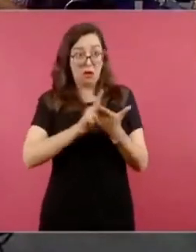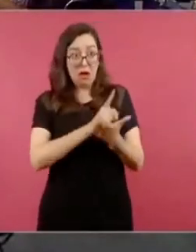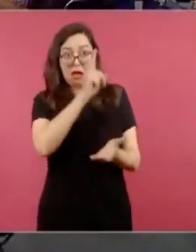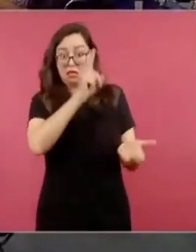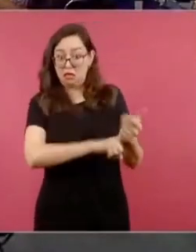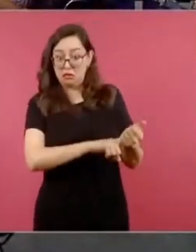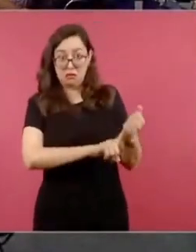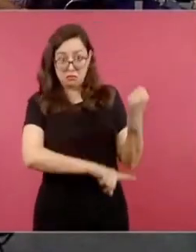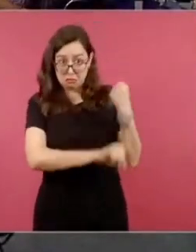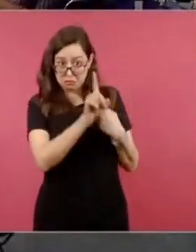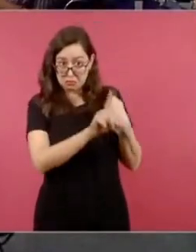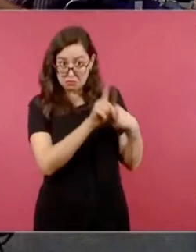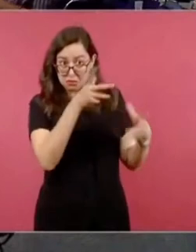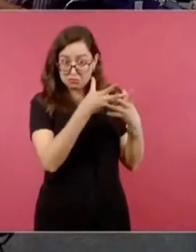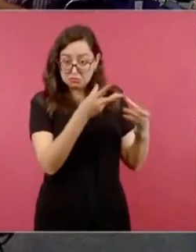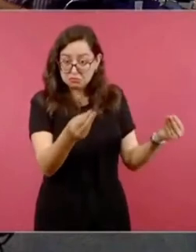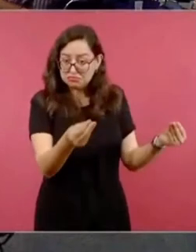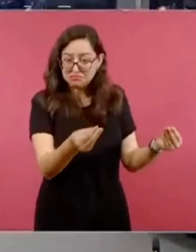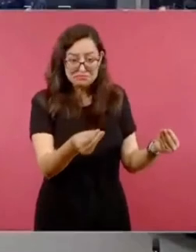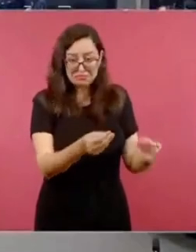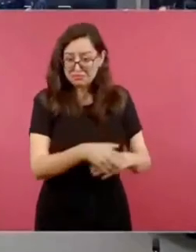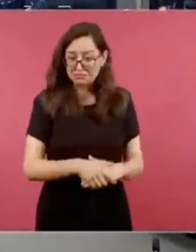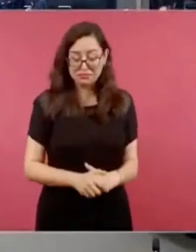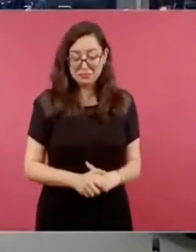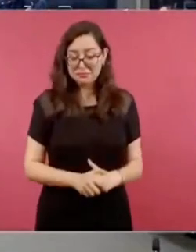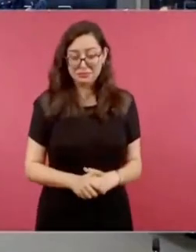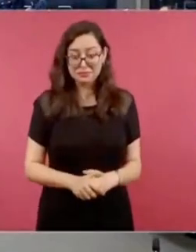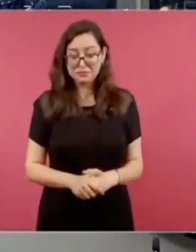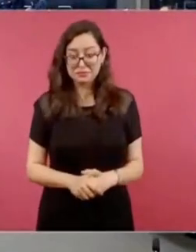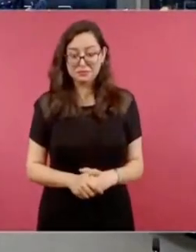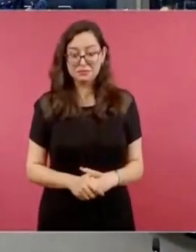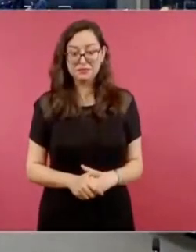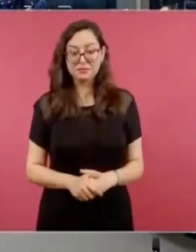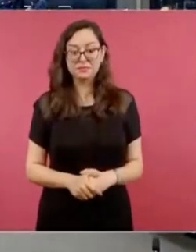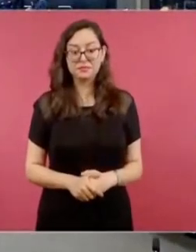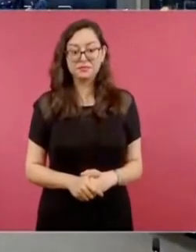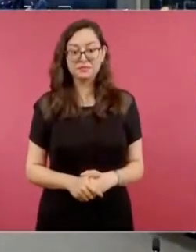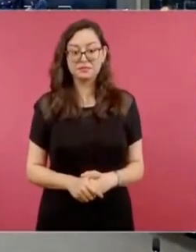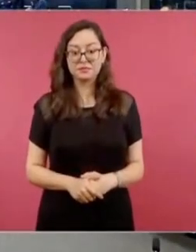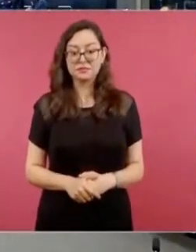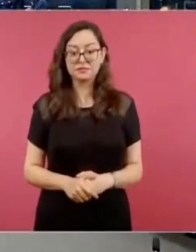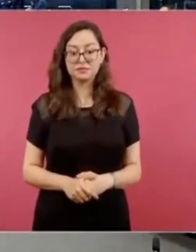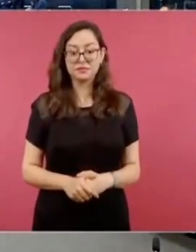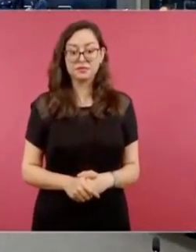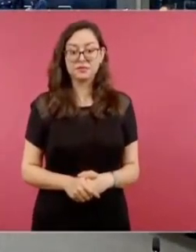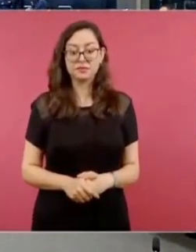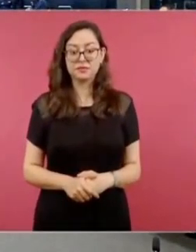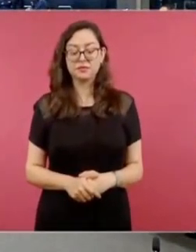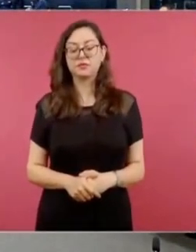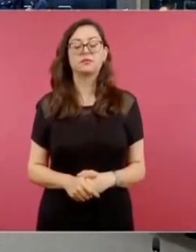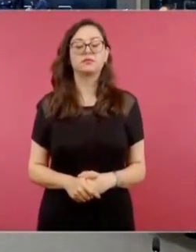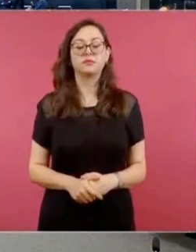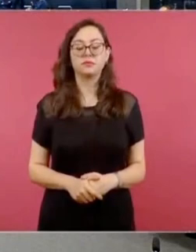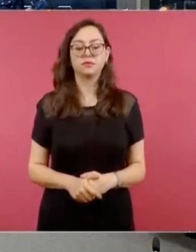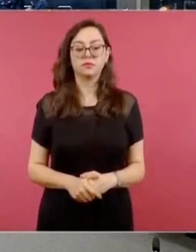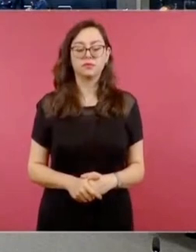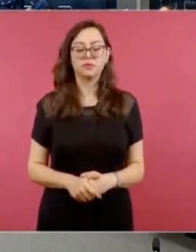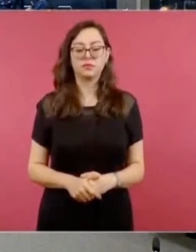Presidente, pero ¿qué se hace en la droga en México? En distintas partes. Nosotros constantemente